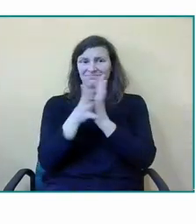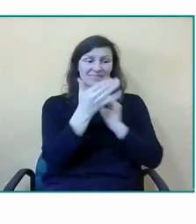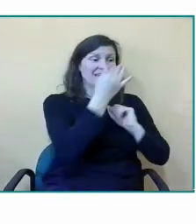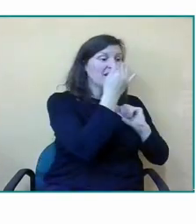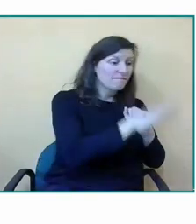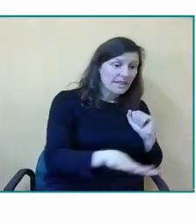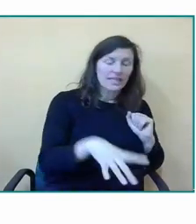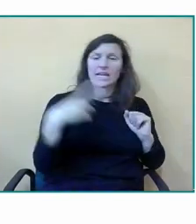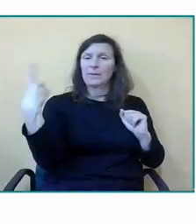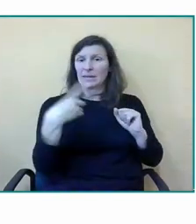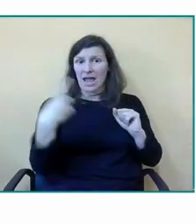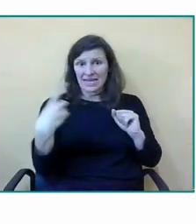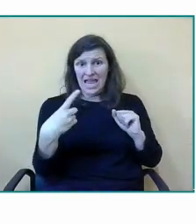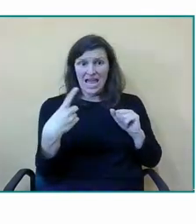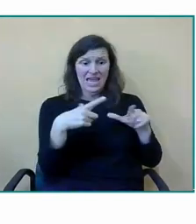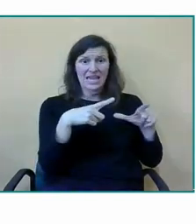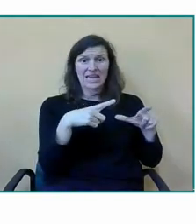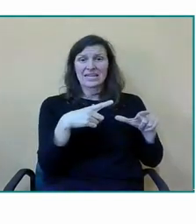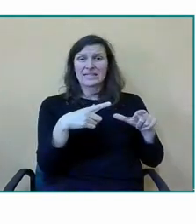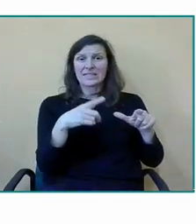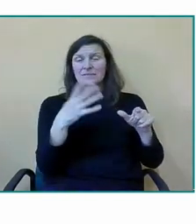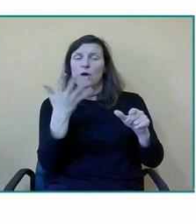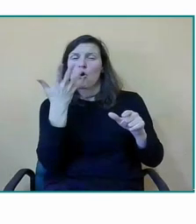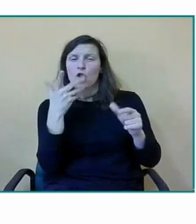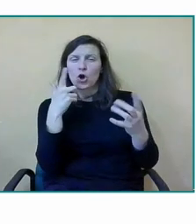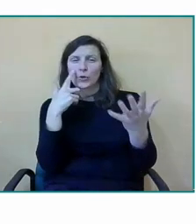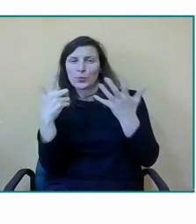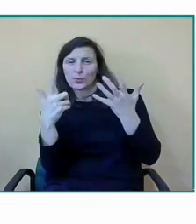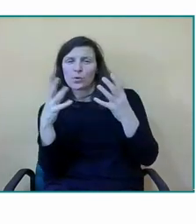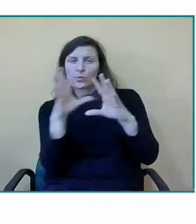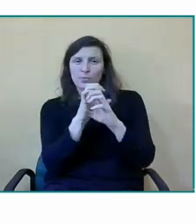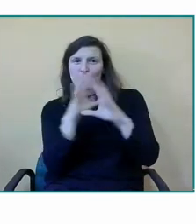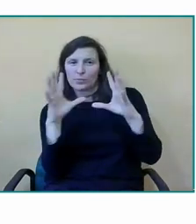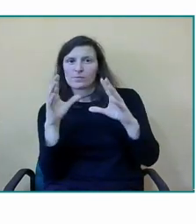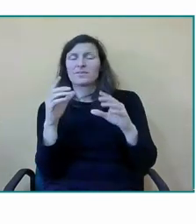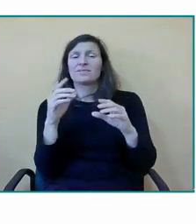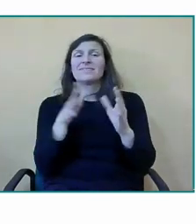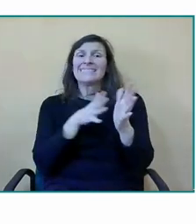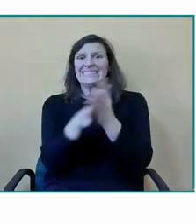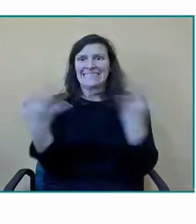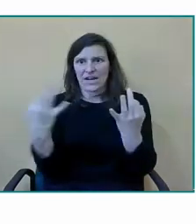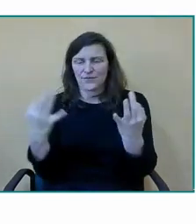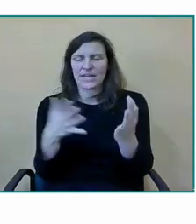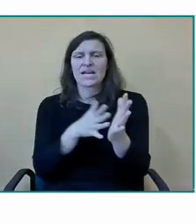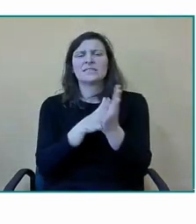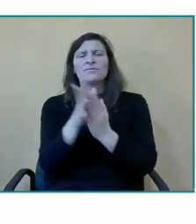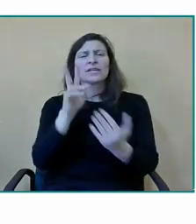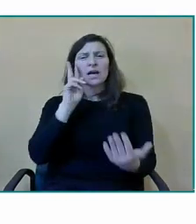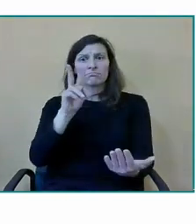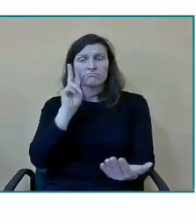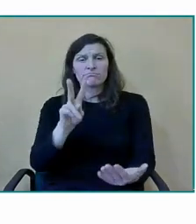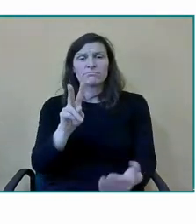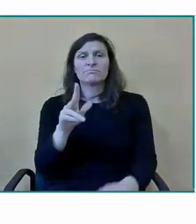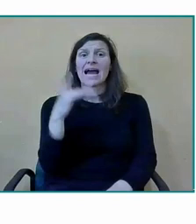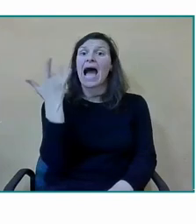referencia no se nota mucho el matiz del naranja claro el amarillo y el rojo pero para que podáis